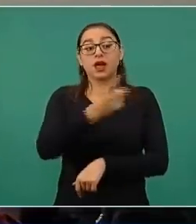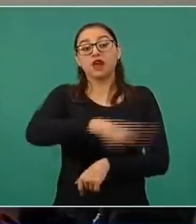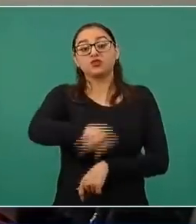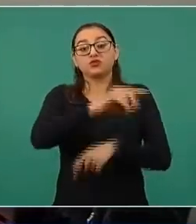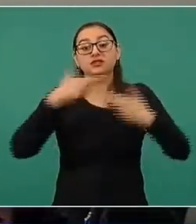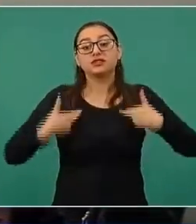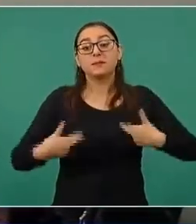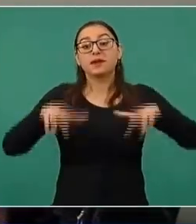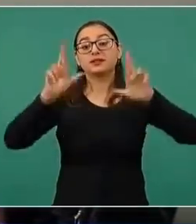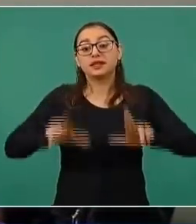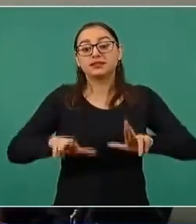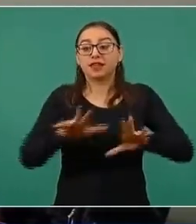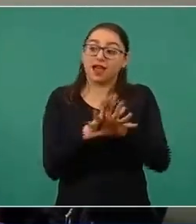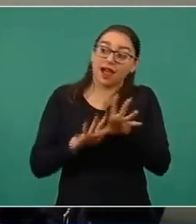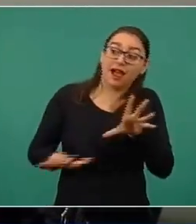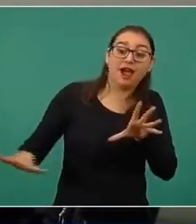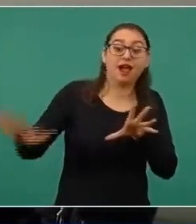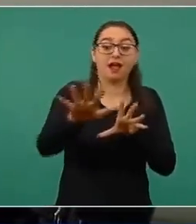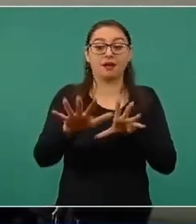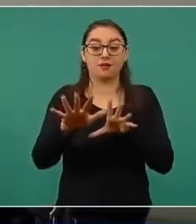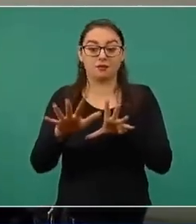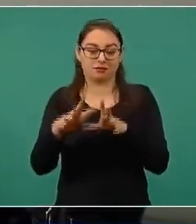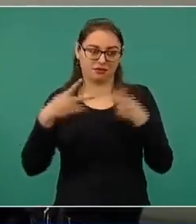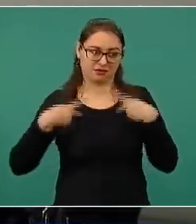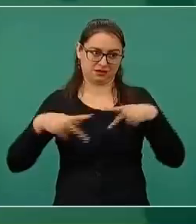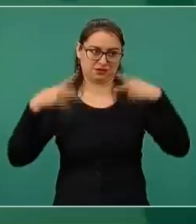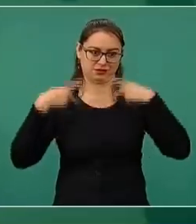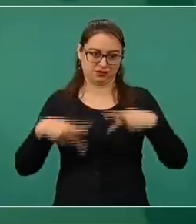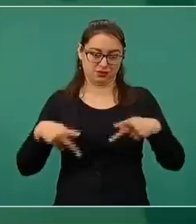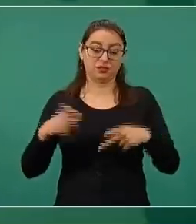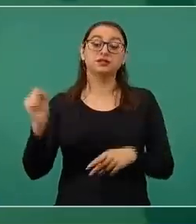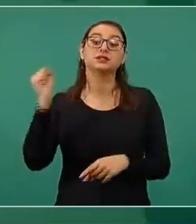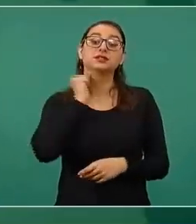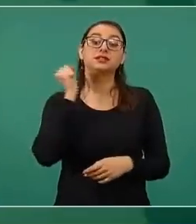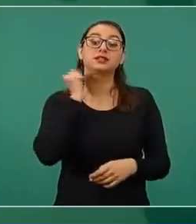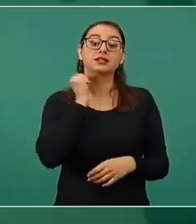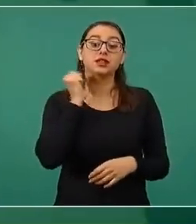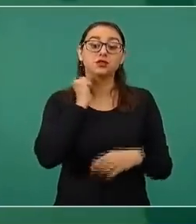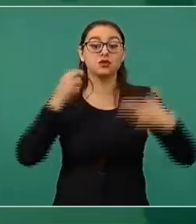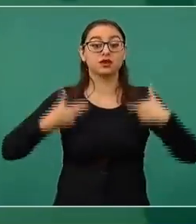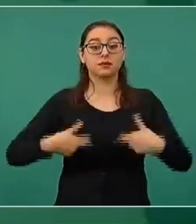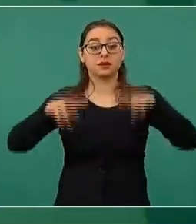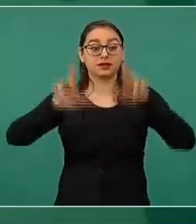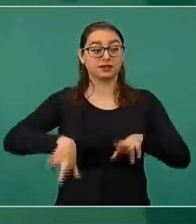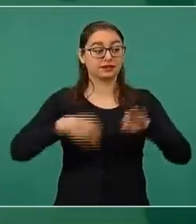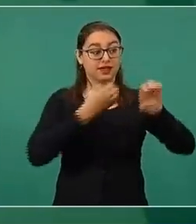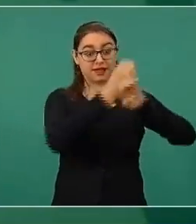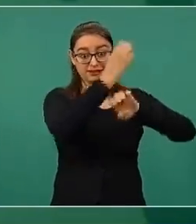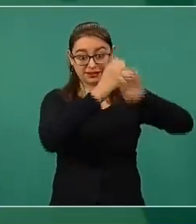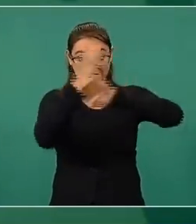del pueblo y en el caso del Senado son representantes de las entidades federativas.